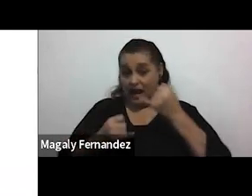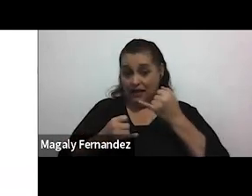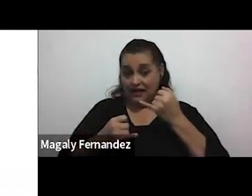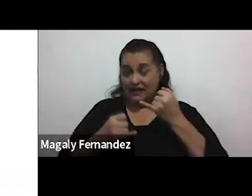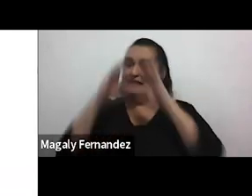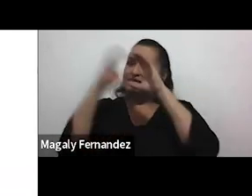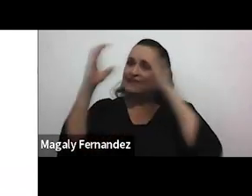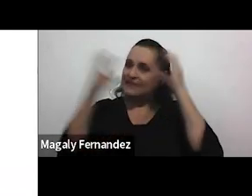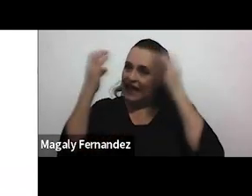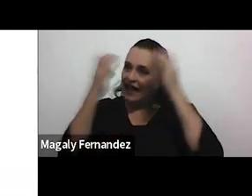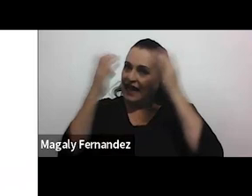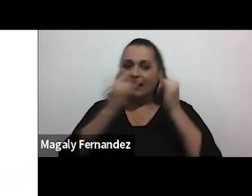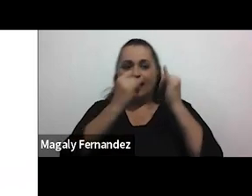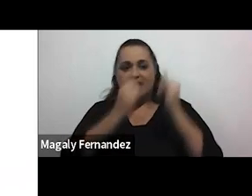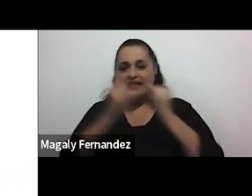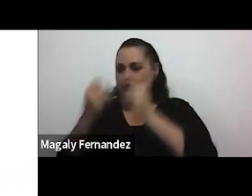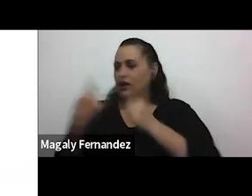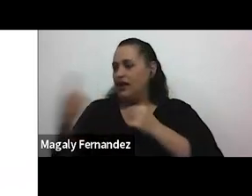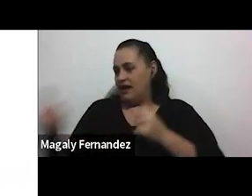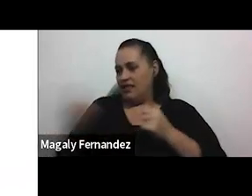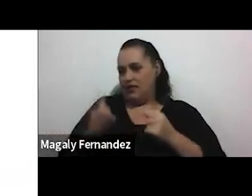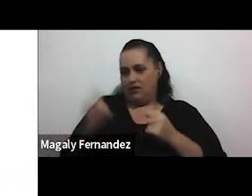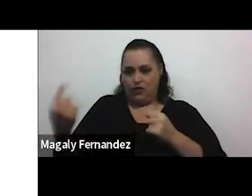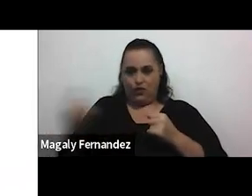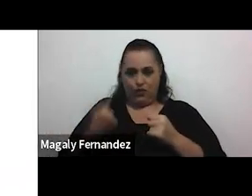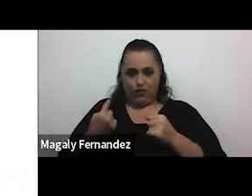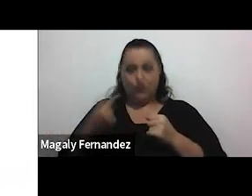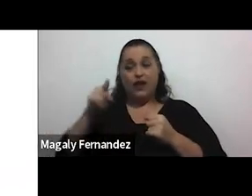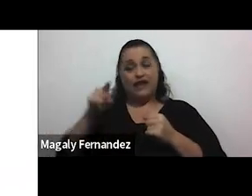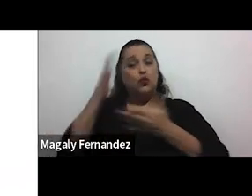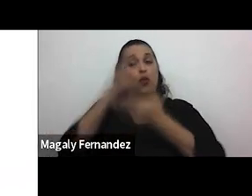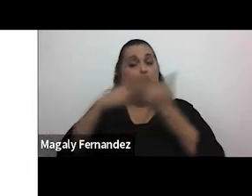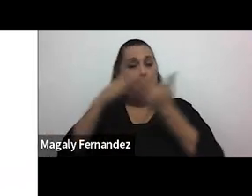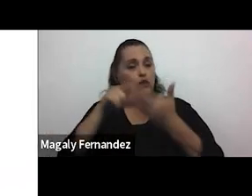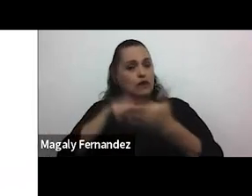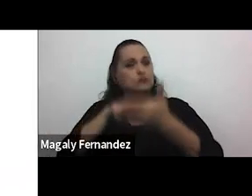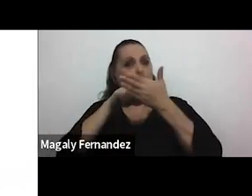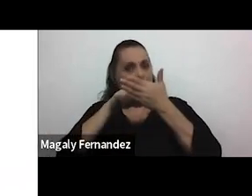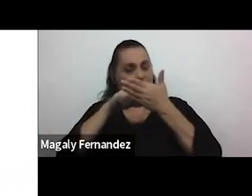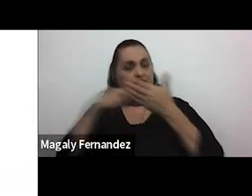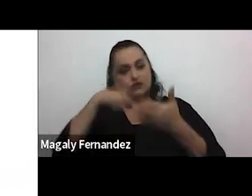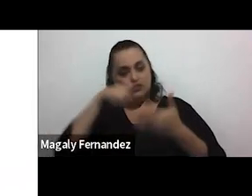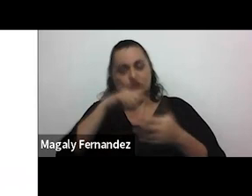la individualidad de cada persona esas serían algunas de las señales que podemos